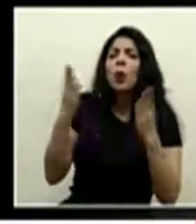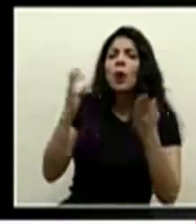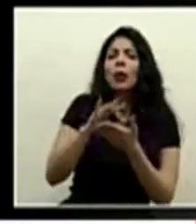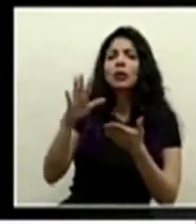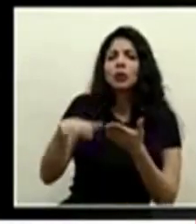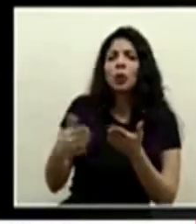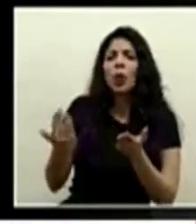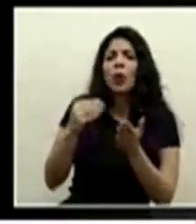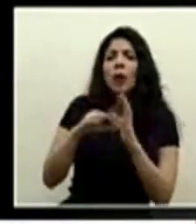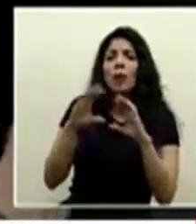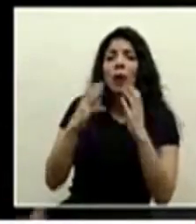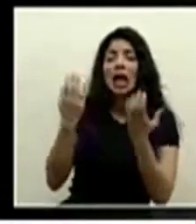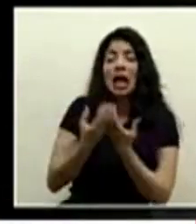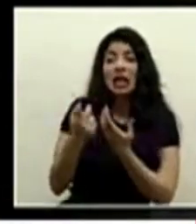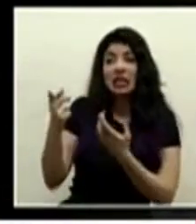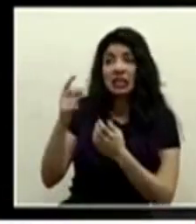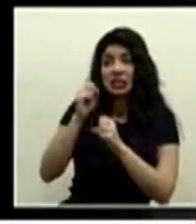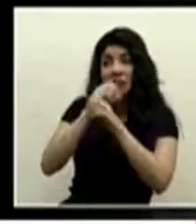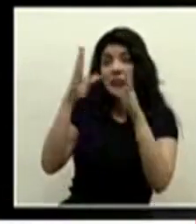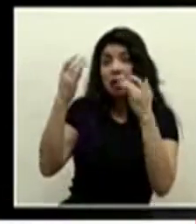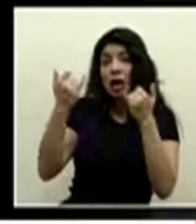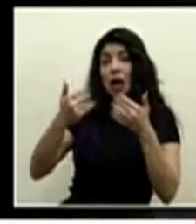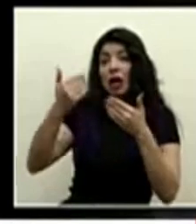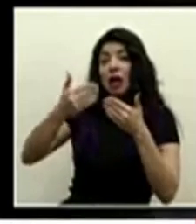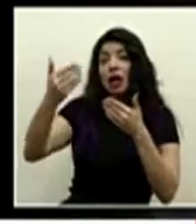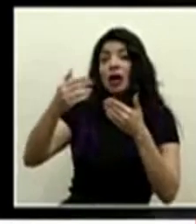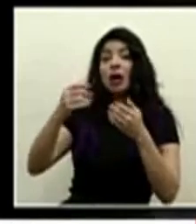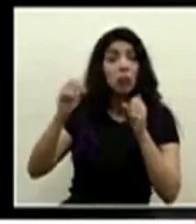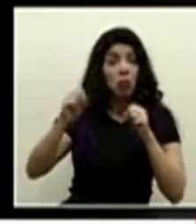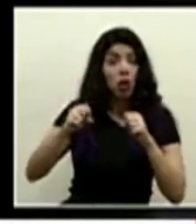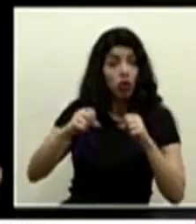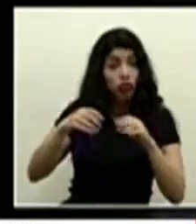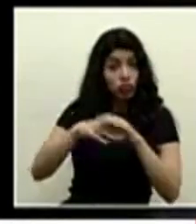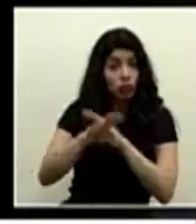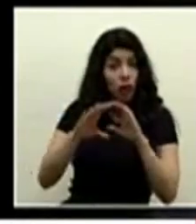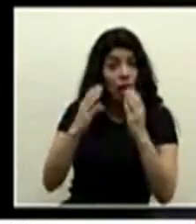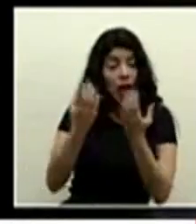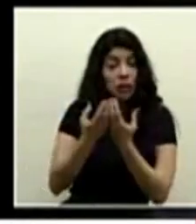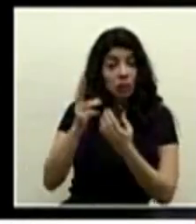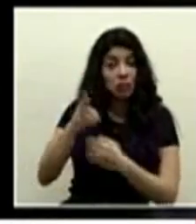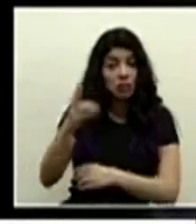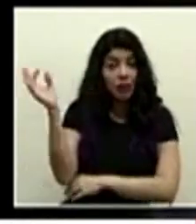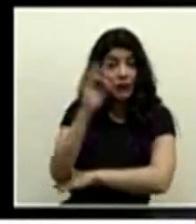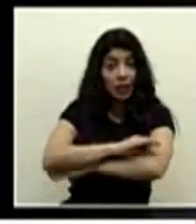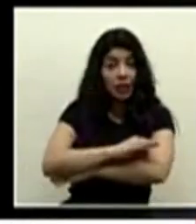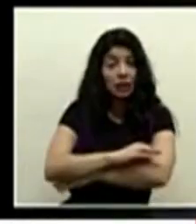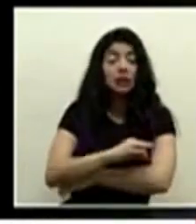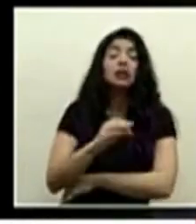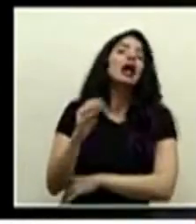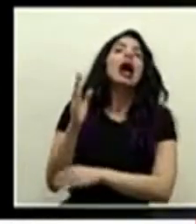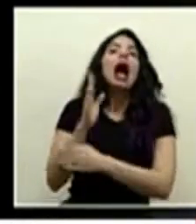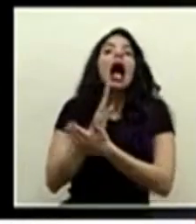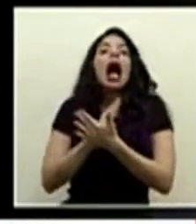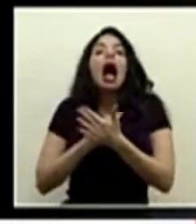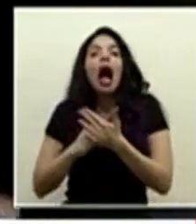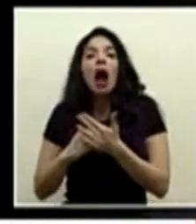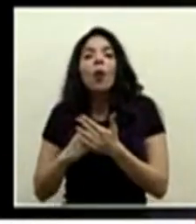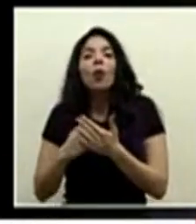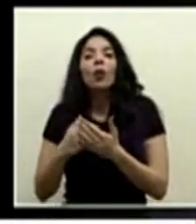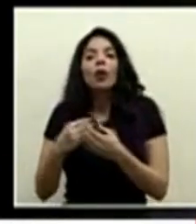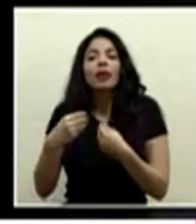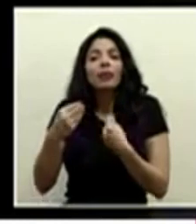escuelas y vuelta a clases si con estas proyecciones que presentan hoy la posibilidad se mantiene en las fechas en que ustedes han anunciado aunque sea con condiciones